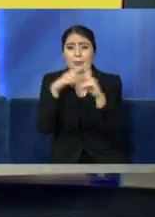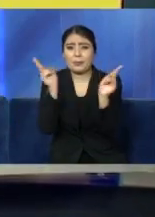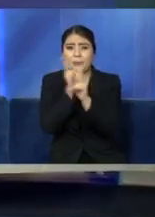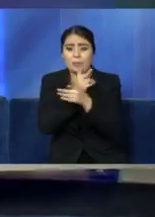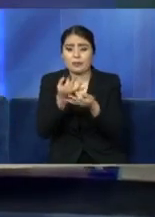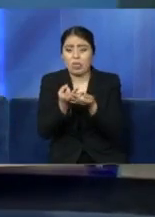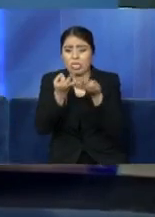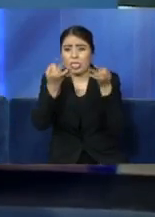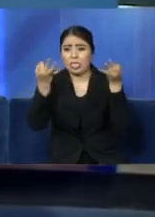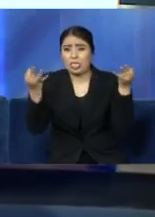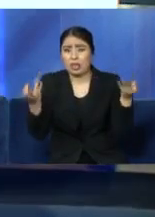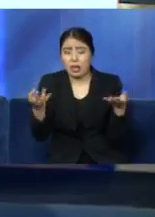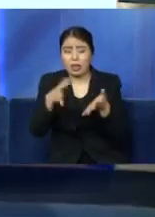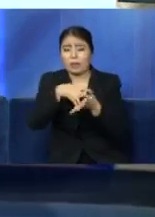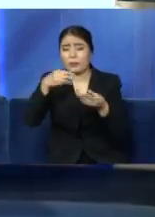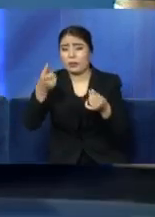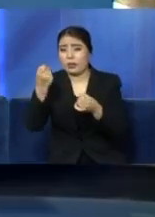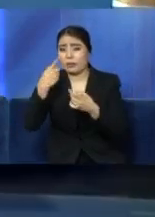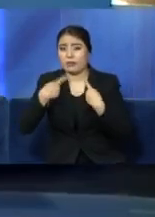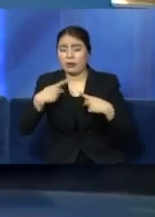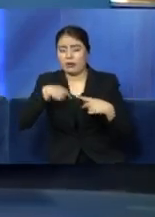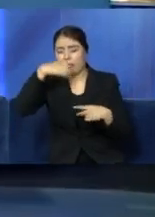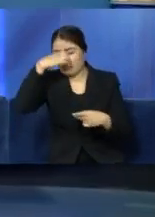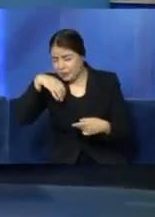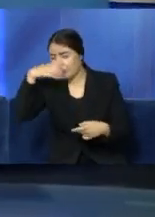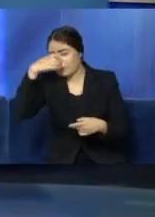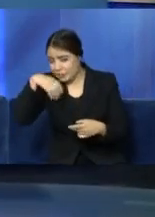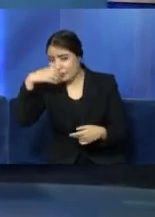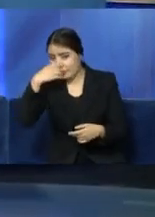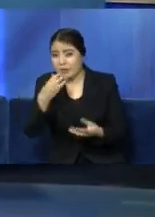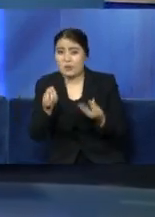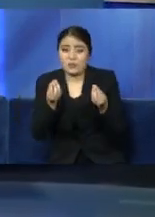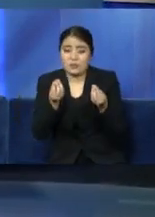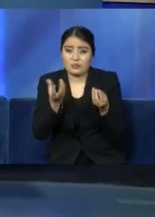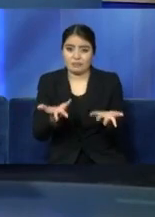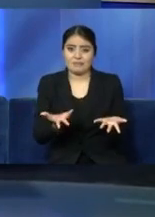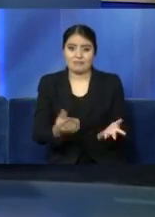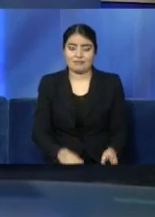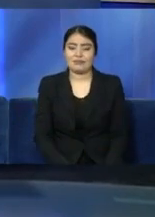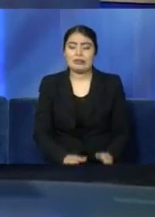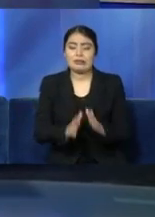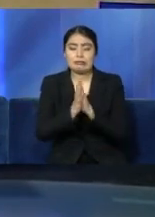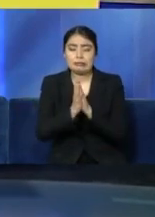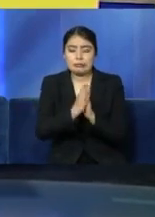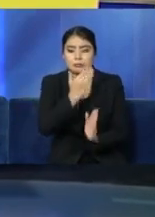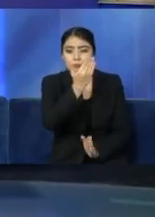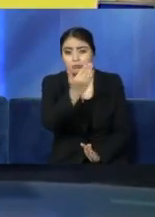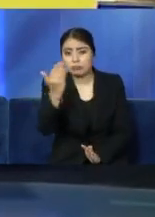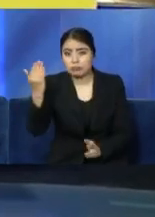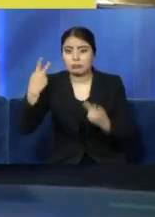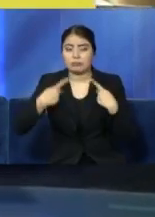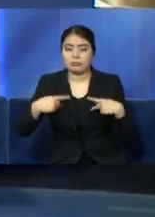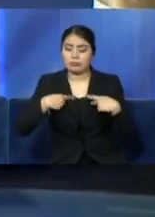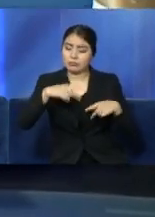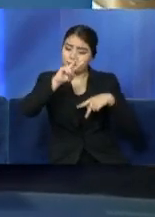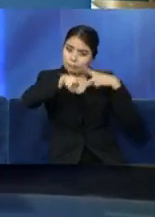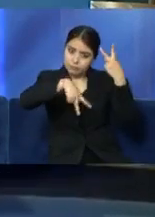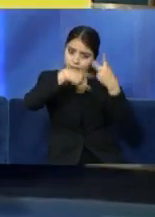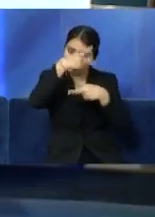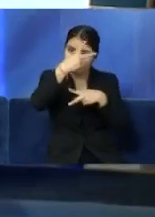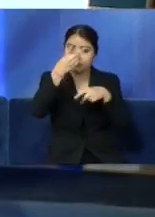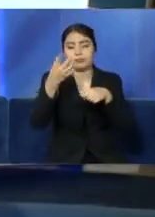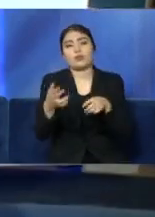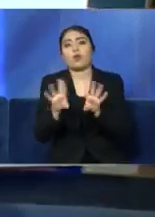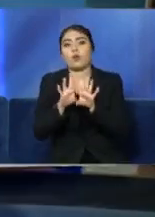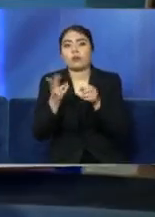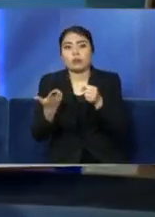respiratorios que no tienen nada que ver con el COVID-19. Sin embargo, se le está pidiendo a la gente que acuda a los servicios de salud